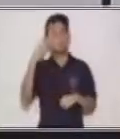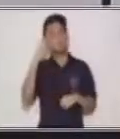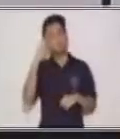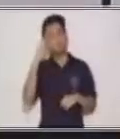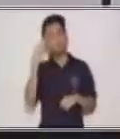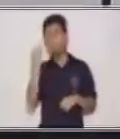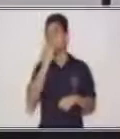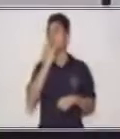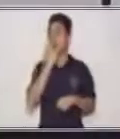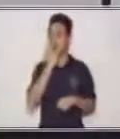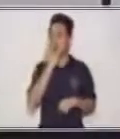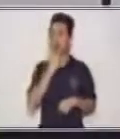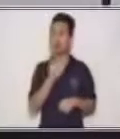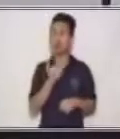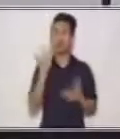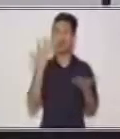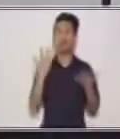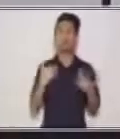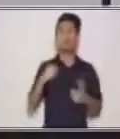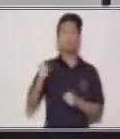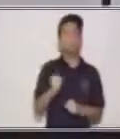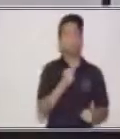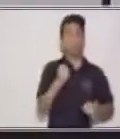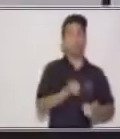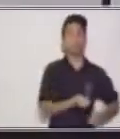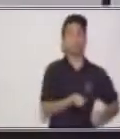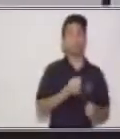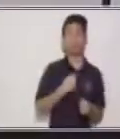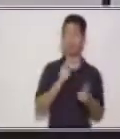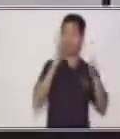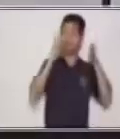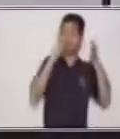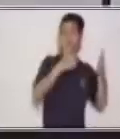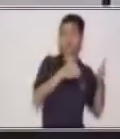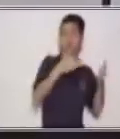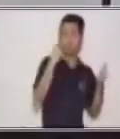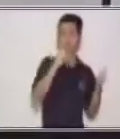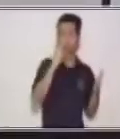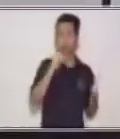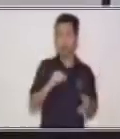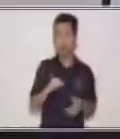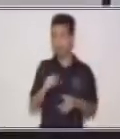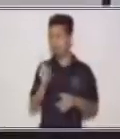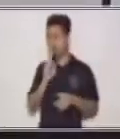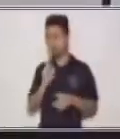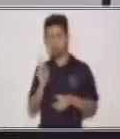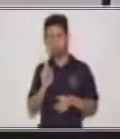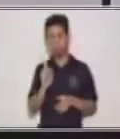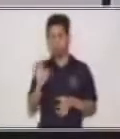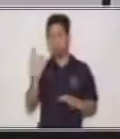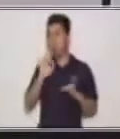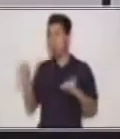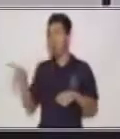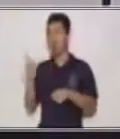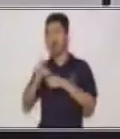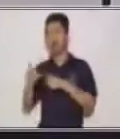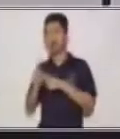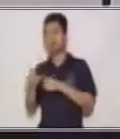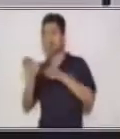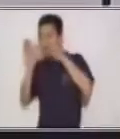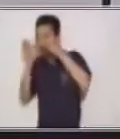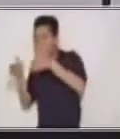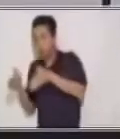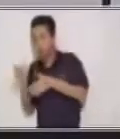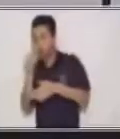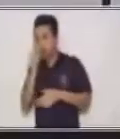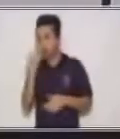que hay oficios que solo pueden hacer las mujeres o los hombres. Que hay cosas que pueden hacer solo los adultos o los pequeños. Pero no es así.